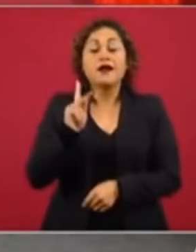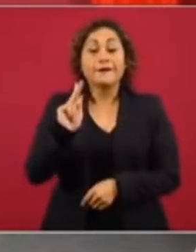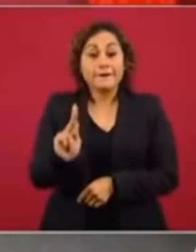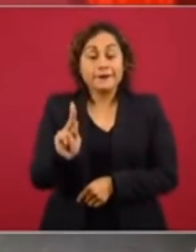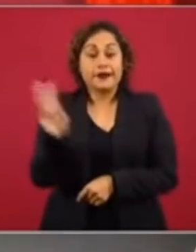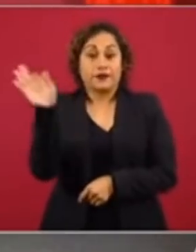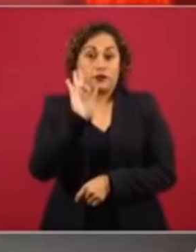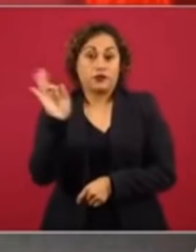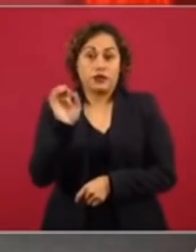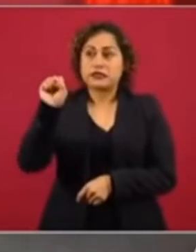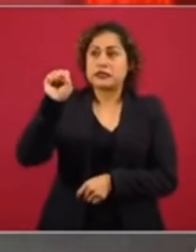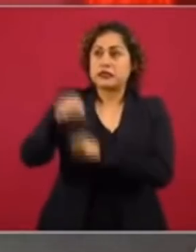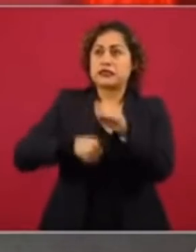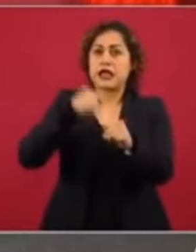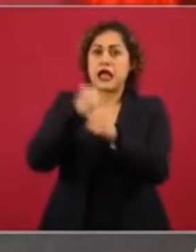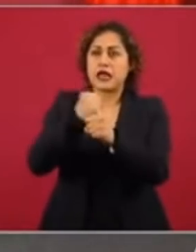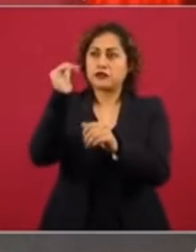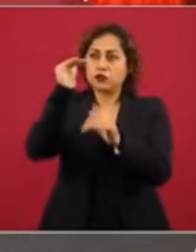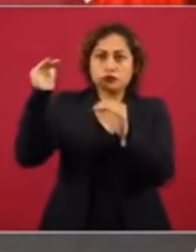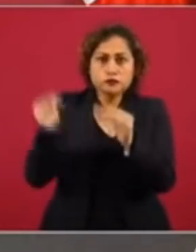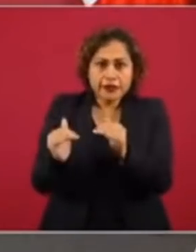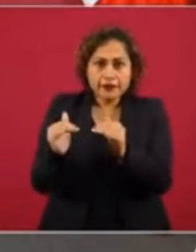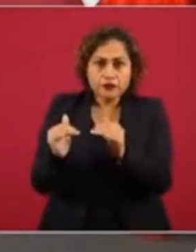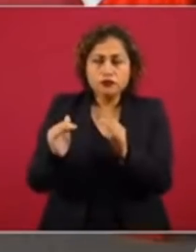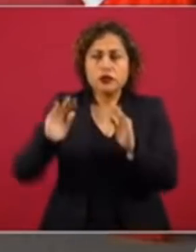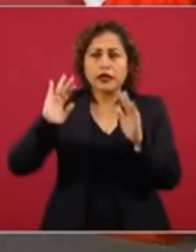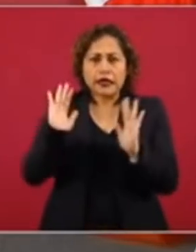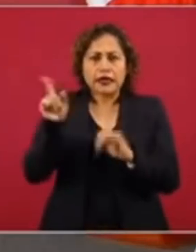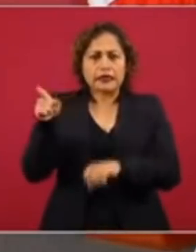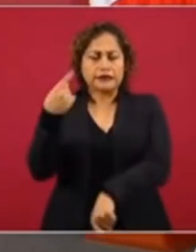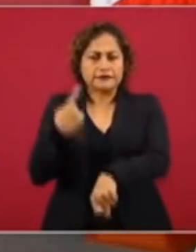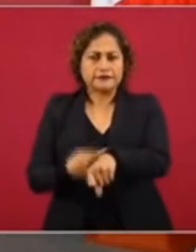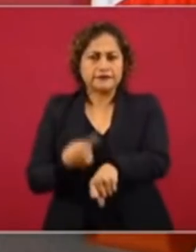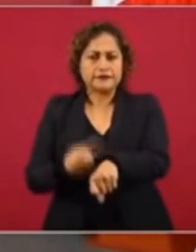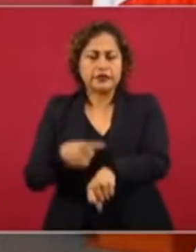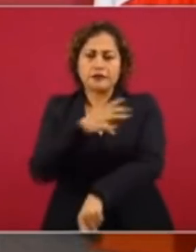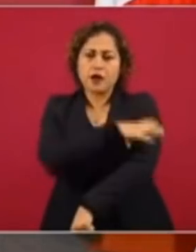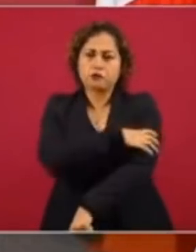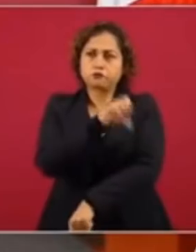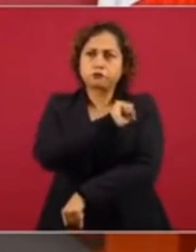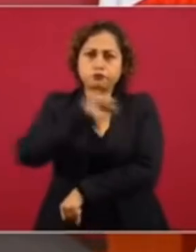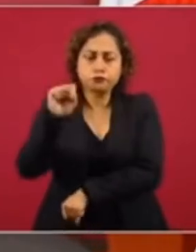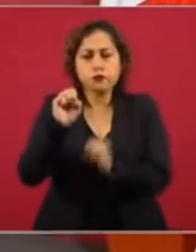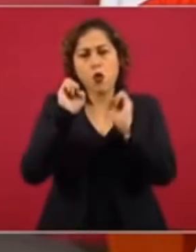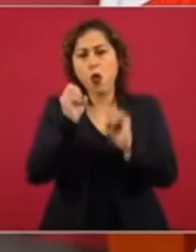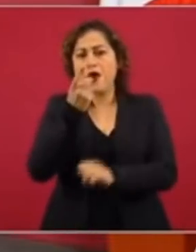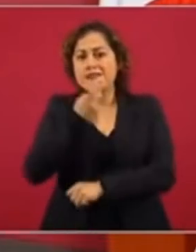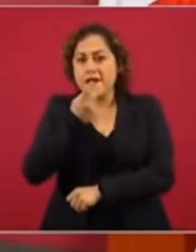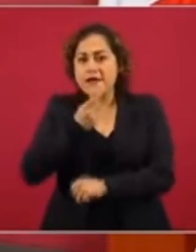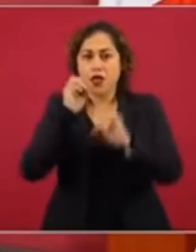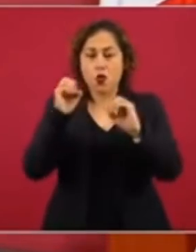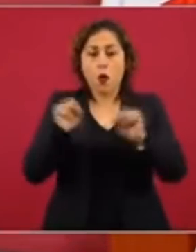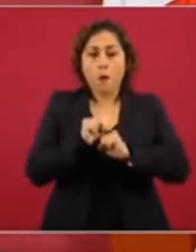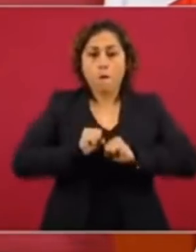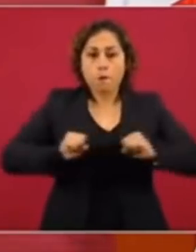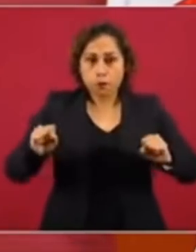de 60 y que tenga hipertensión, diabetes, obesidad. Ese es